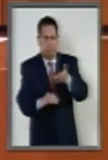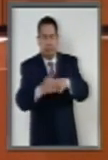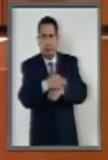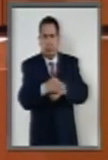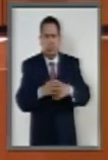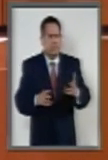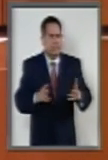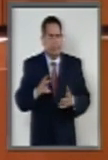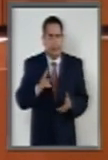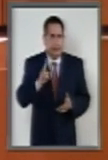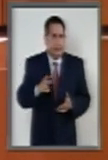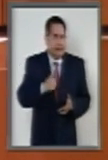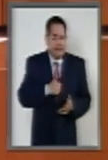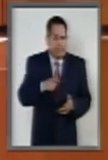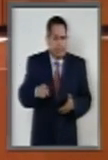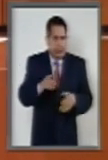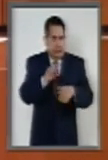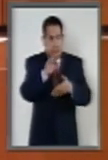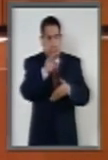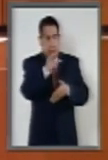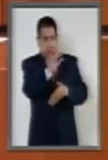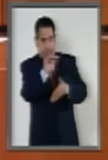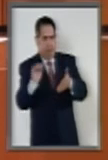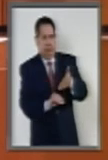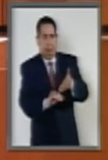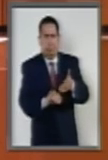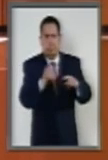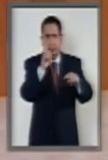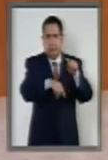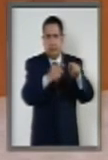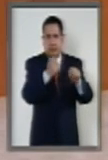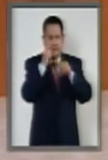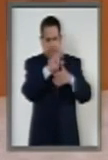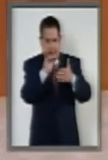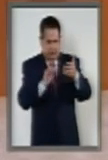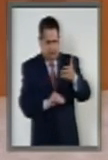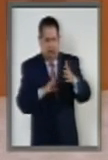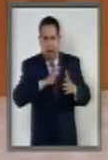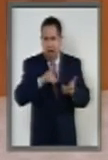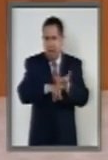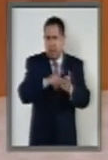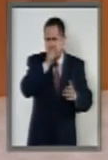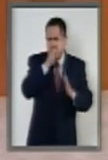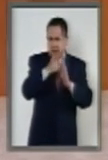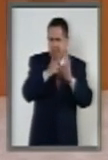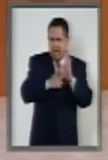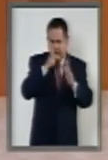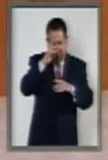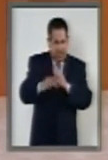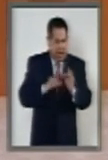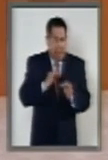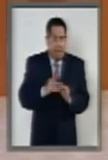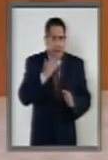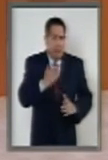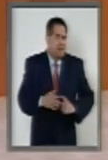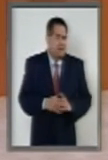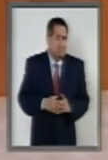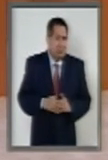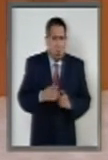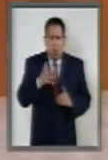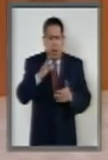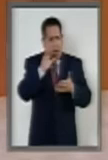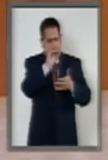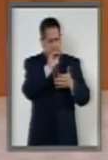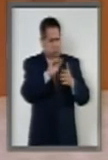lamentamos profundamente que se hayan sacado del dictamen las reglas para estos nombramientos. Ello hubiera